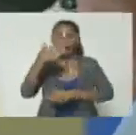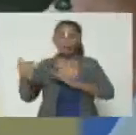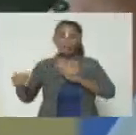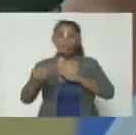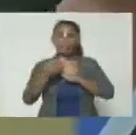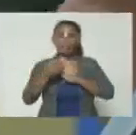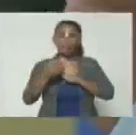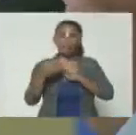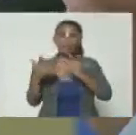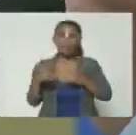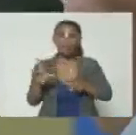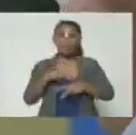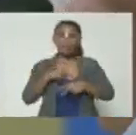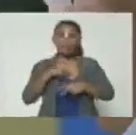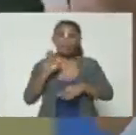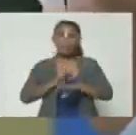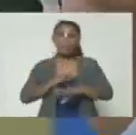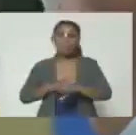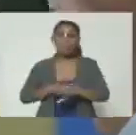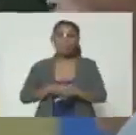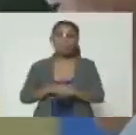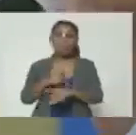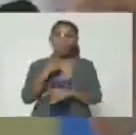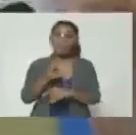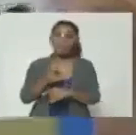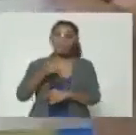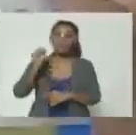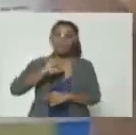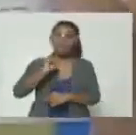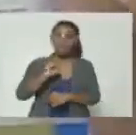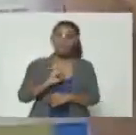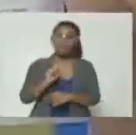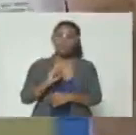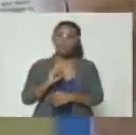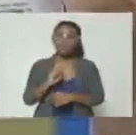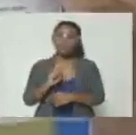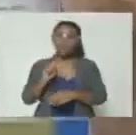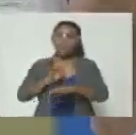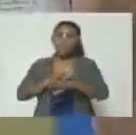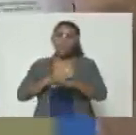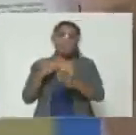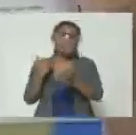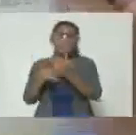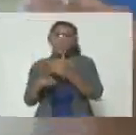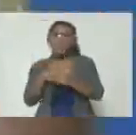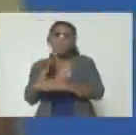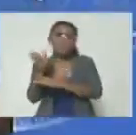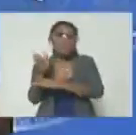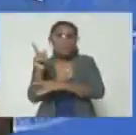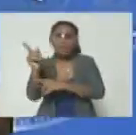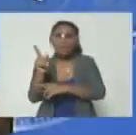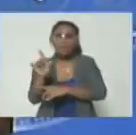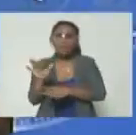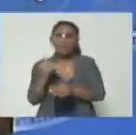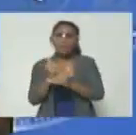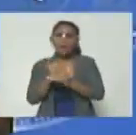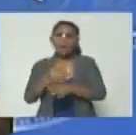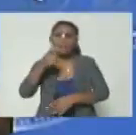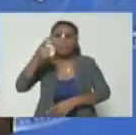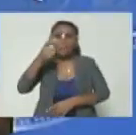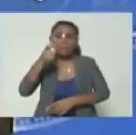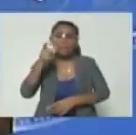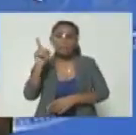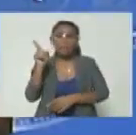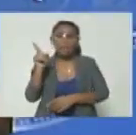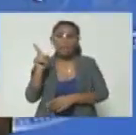de lo que pasó entonces le dice correcto hermano le dice Tarazona y por qué se va para allá eso es contraproducente para la seguridad de la